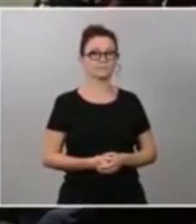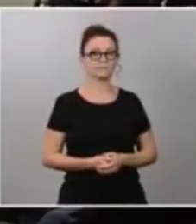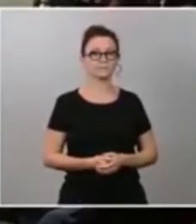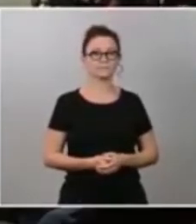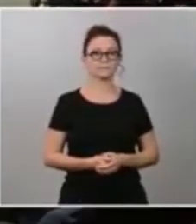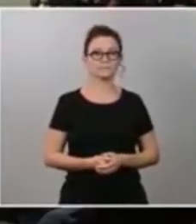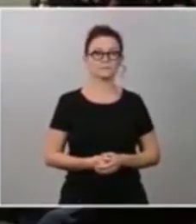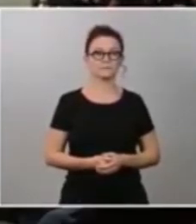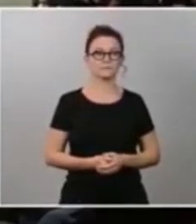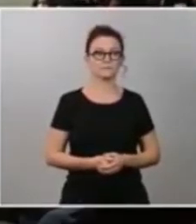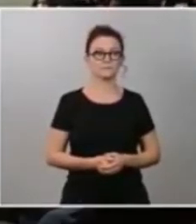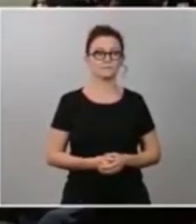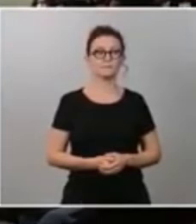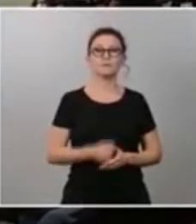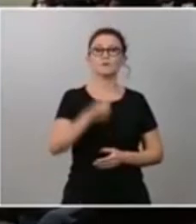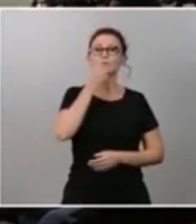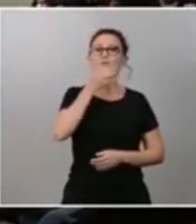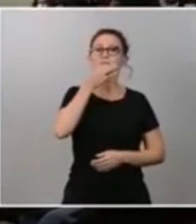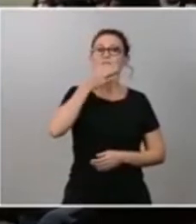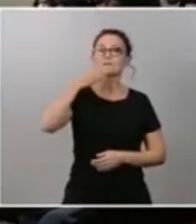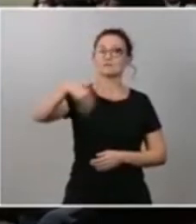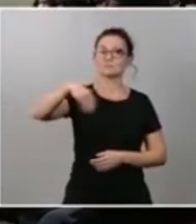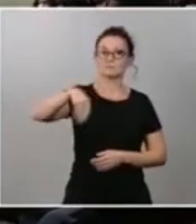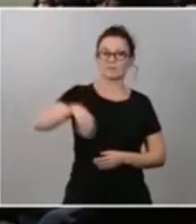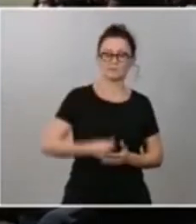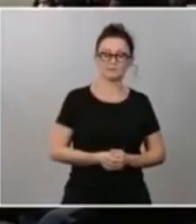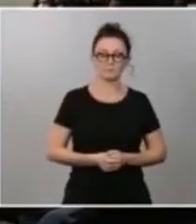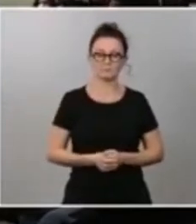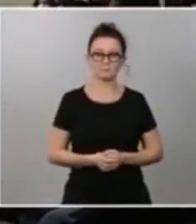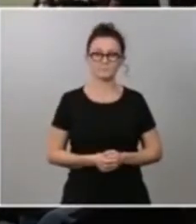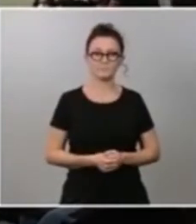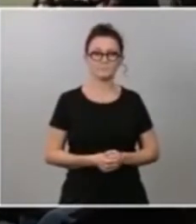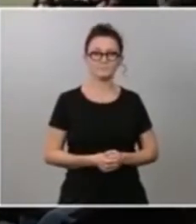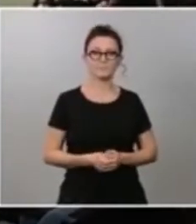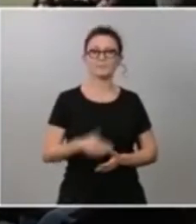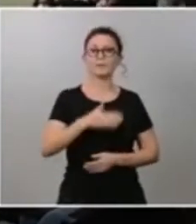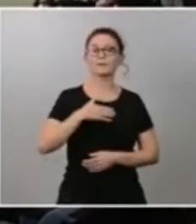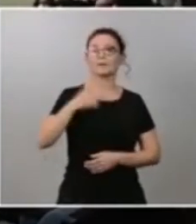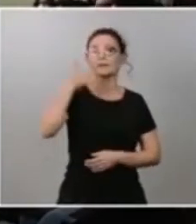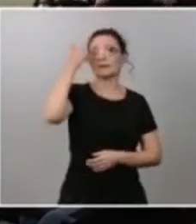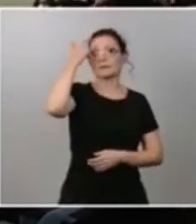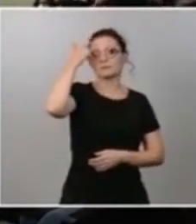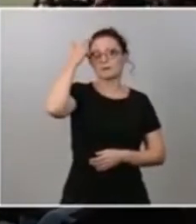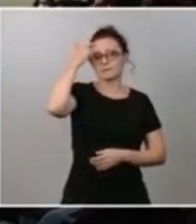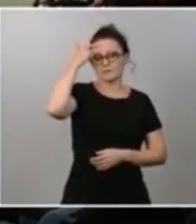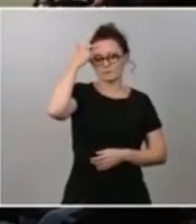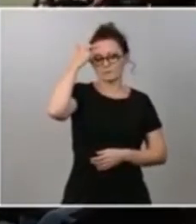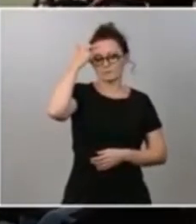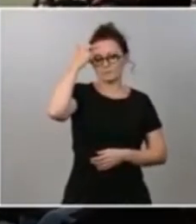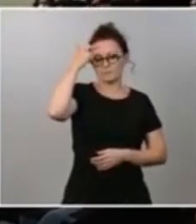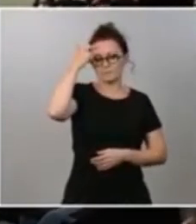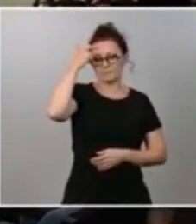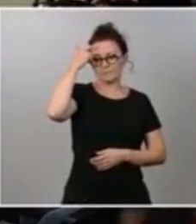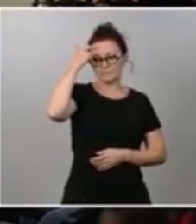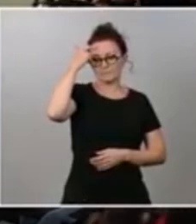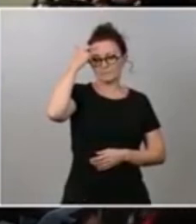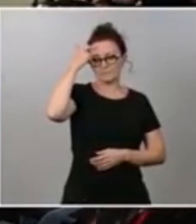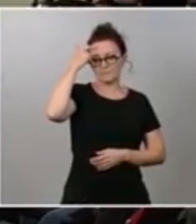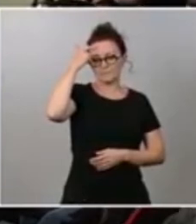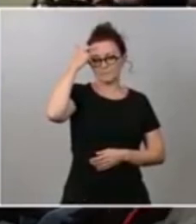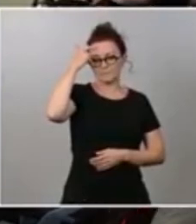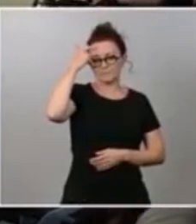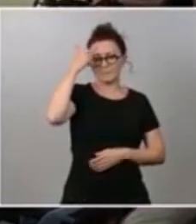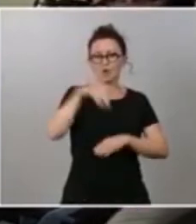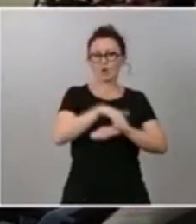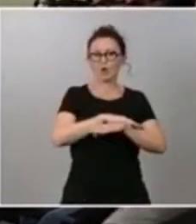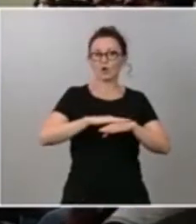Buenas tardes presidente yo querría saber qué tendría que pasar para que el gobierno se planteara que la ciudadanía se expresara acerca